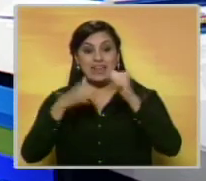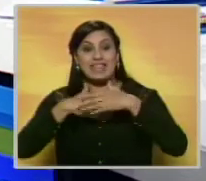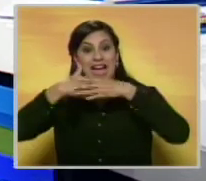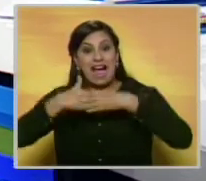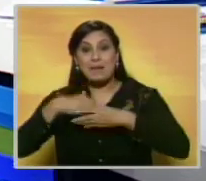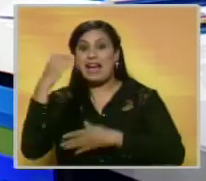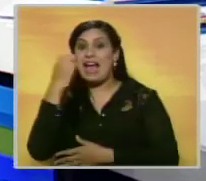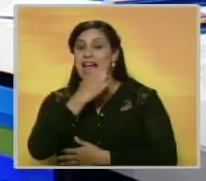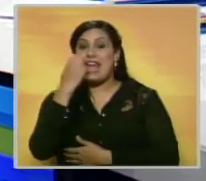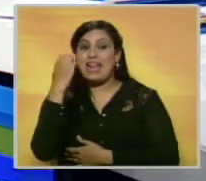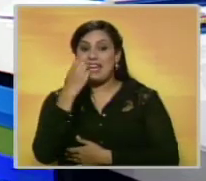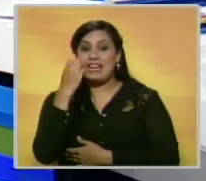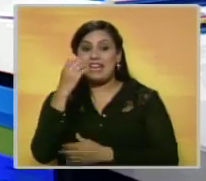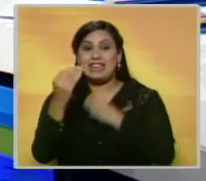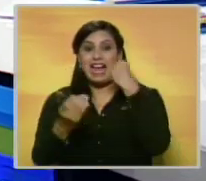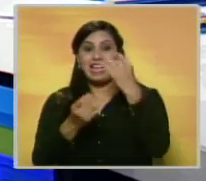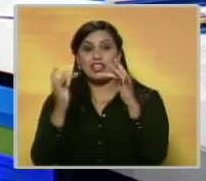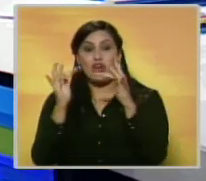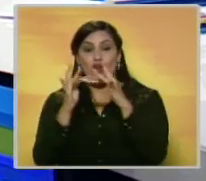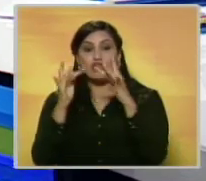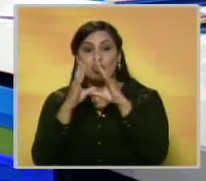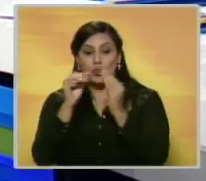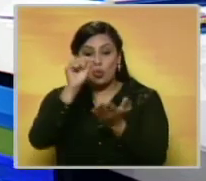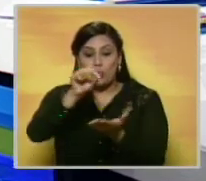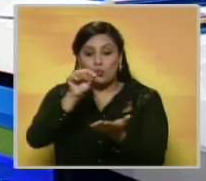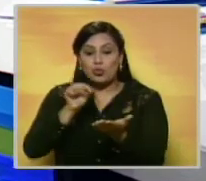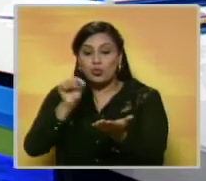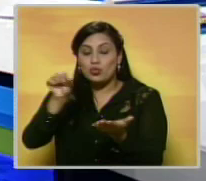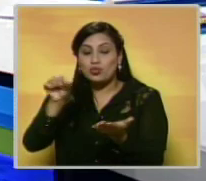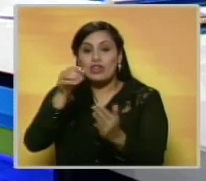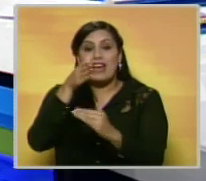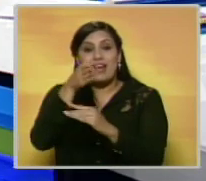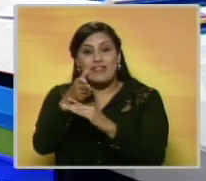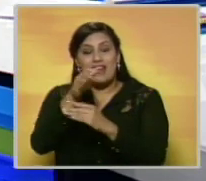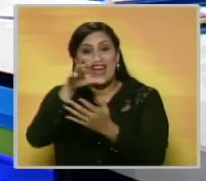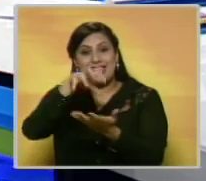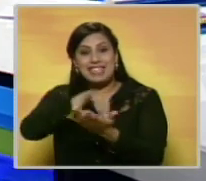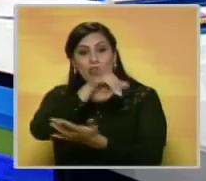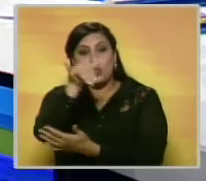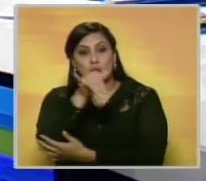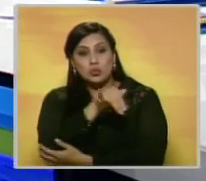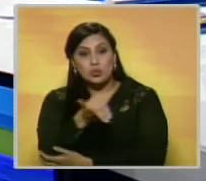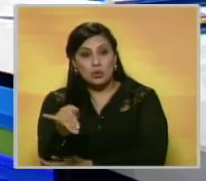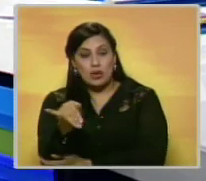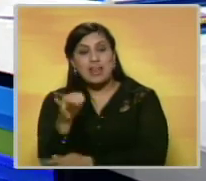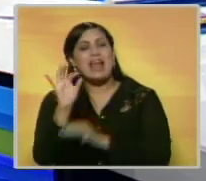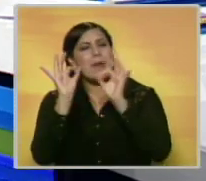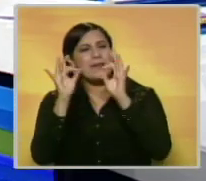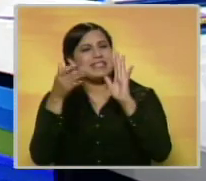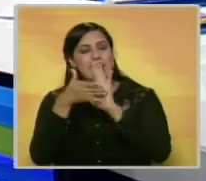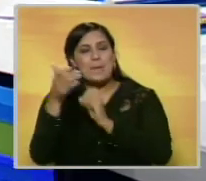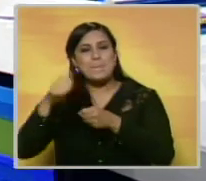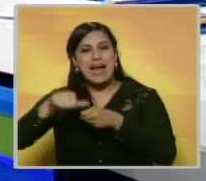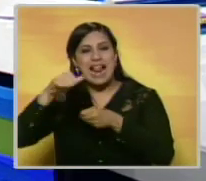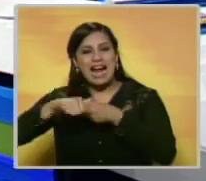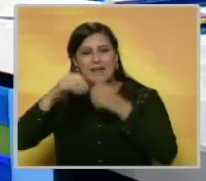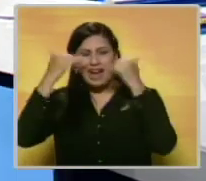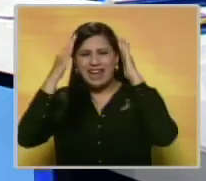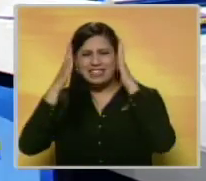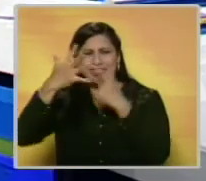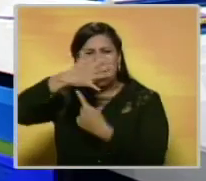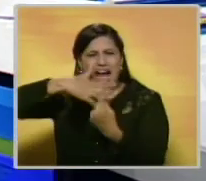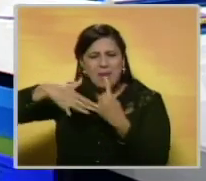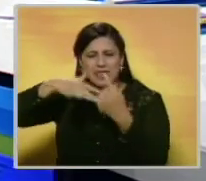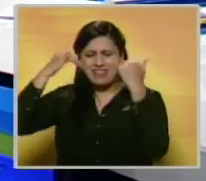compañera Elianta Quintero hizo un recorrido por varios puntos del estado Zulia. Y específicamente en Maracaibo para conocer el